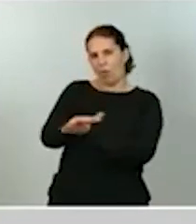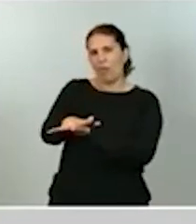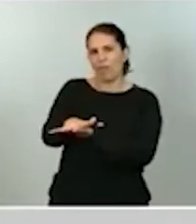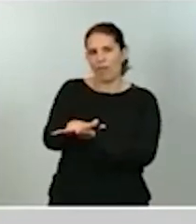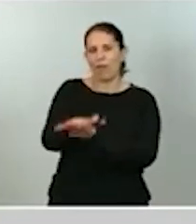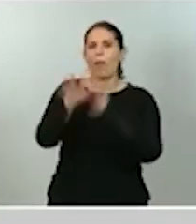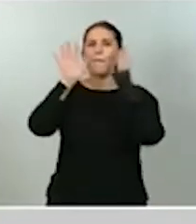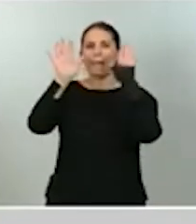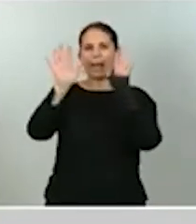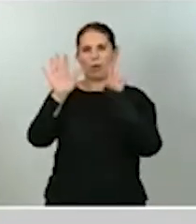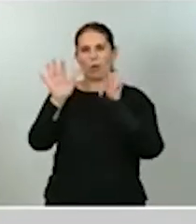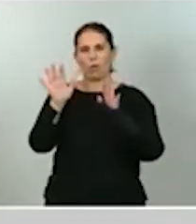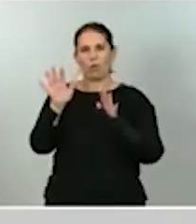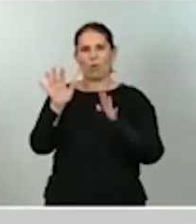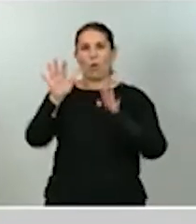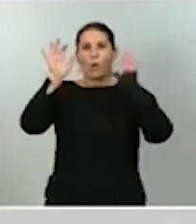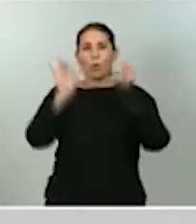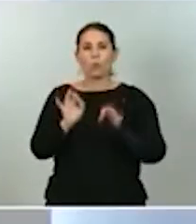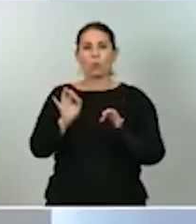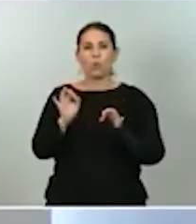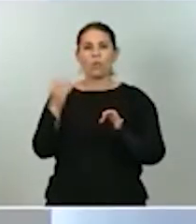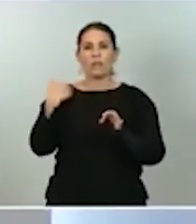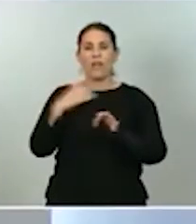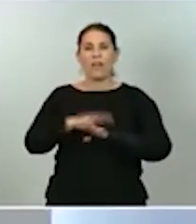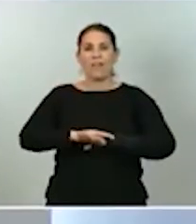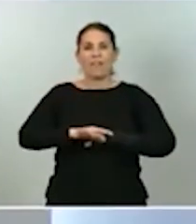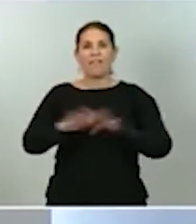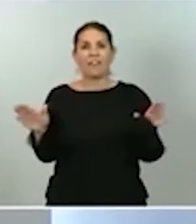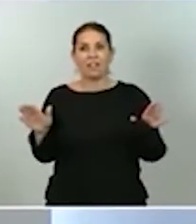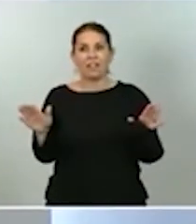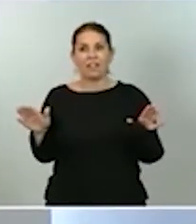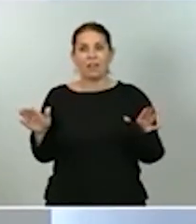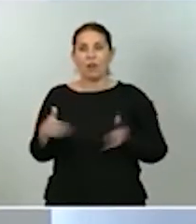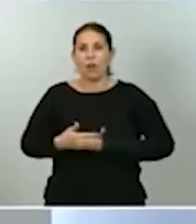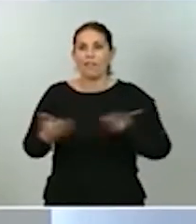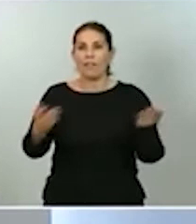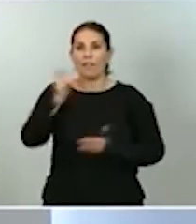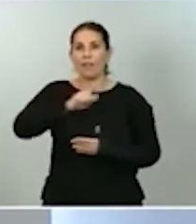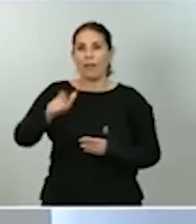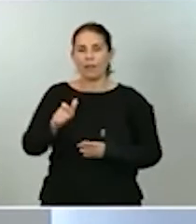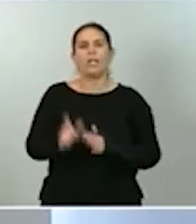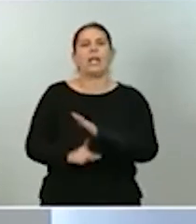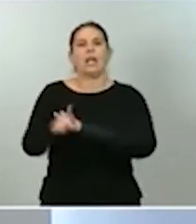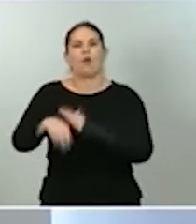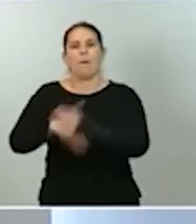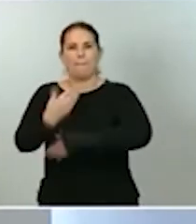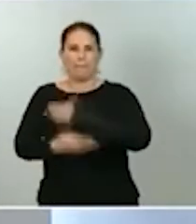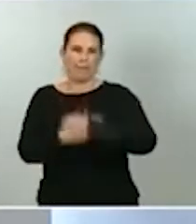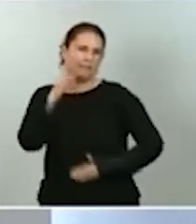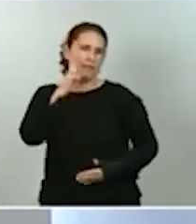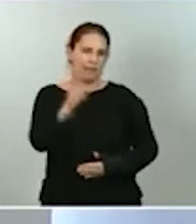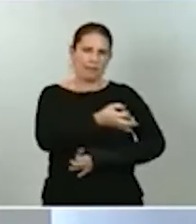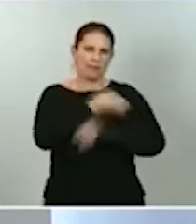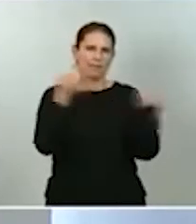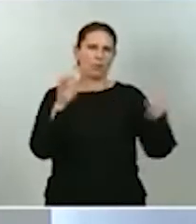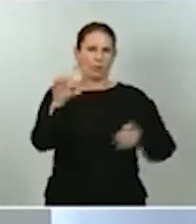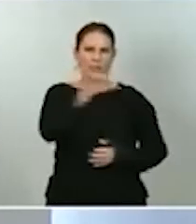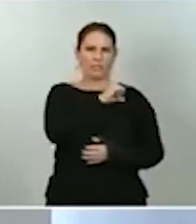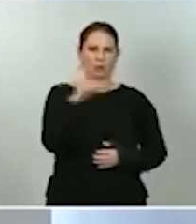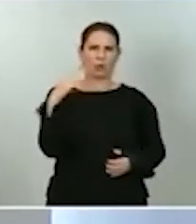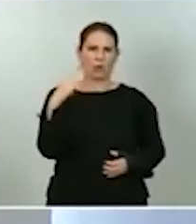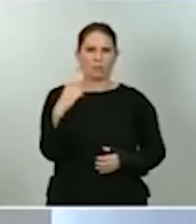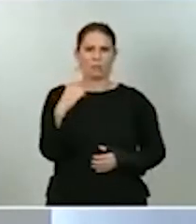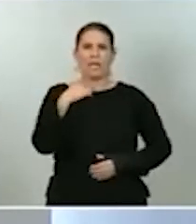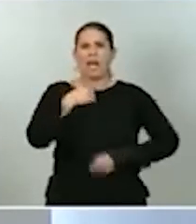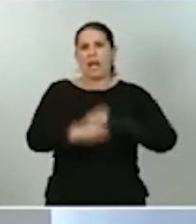en cuanto se recupera la confianza de los ciudadanos, como hemos visto en aquellas comunidades autónomas que han ido atajando los